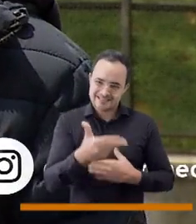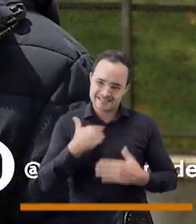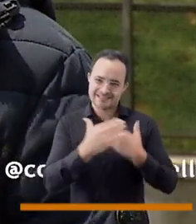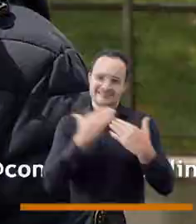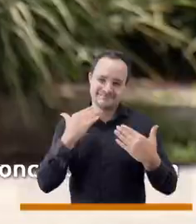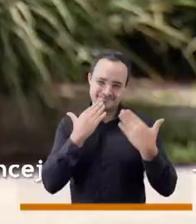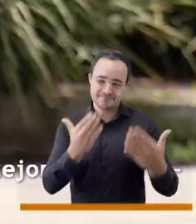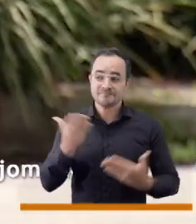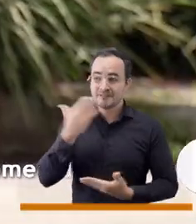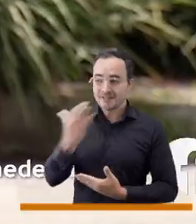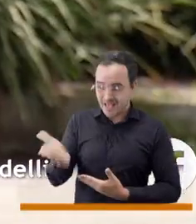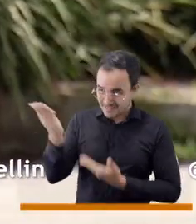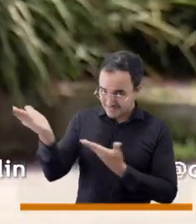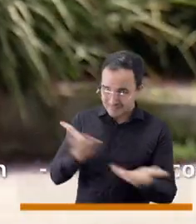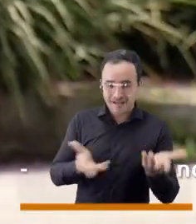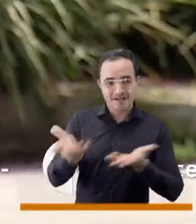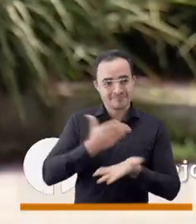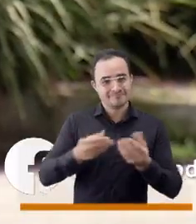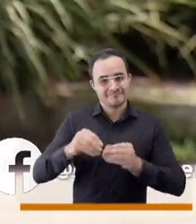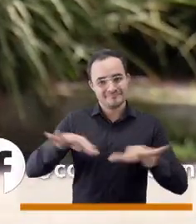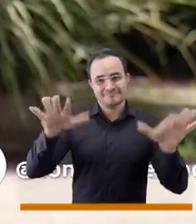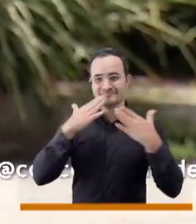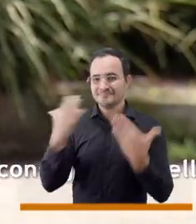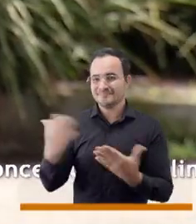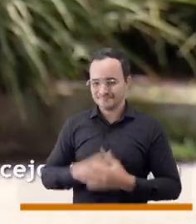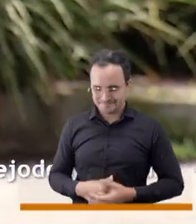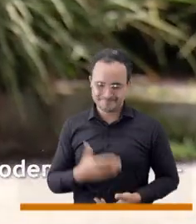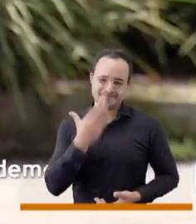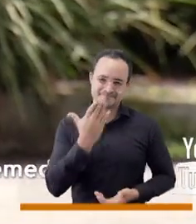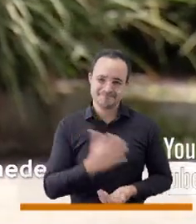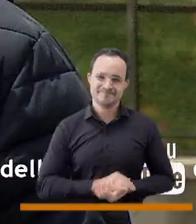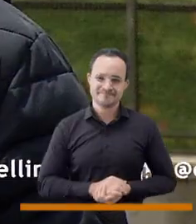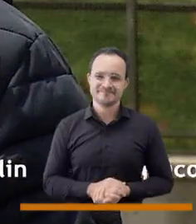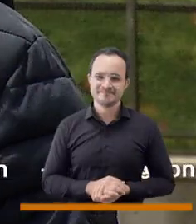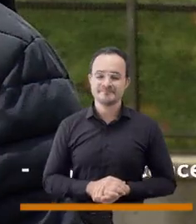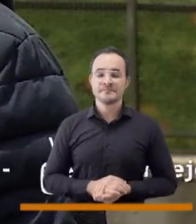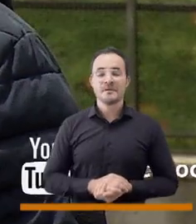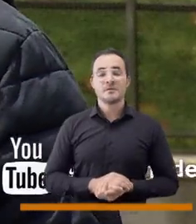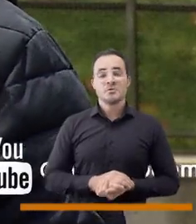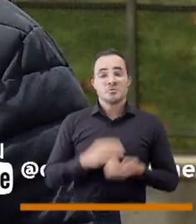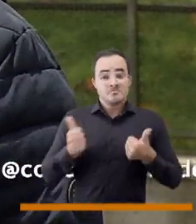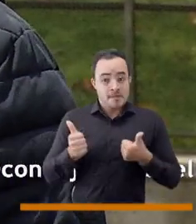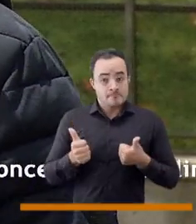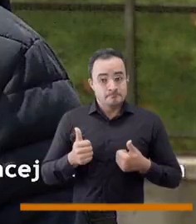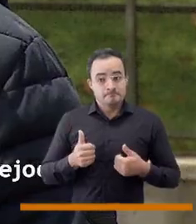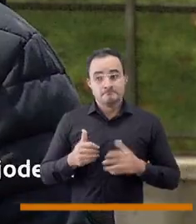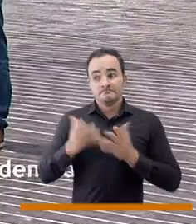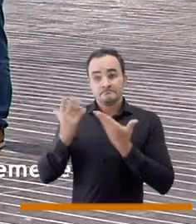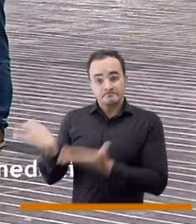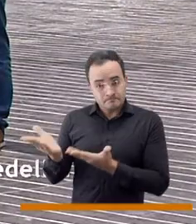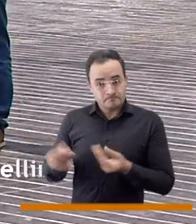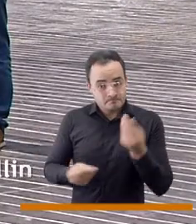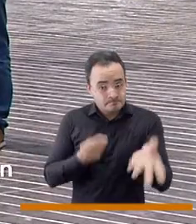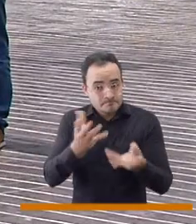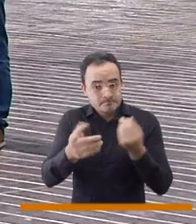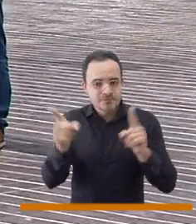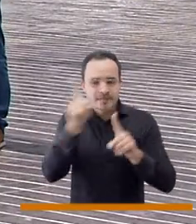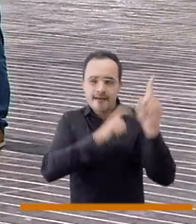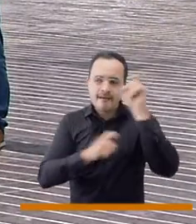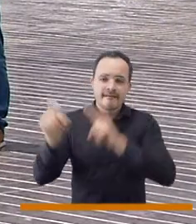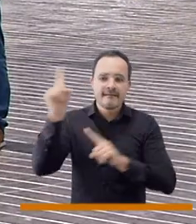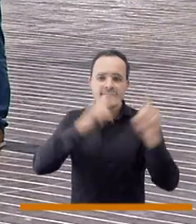personas normales Álvaro, muchísimas gracias por estar con nosotros hoy aquí en Defrenda y compartirnos esta experiencia con el